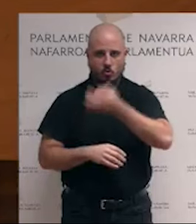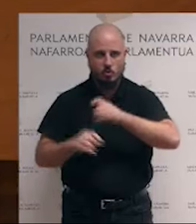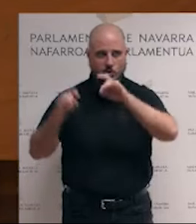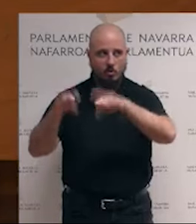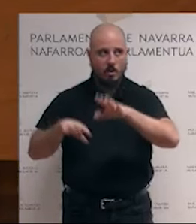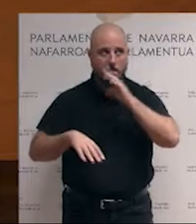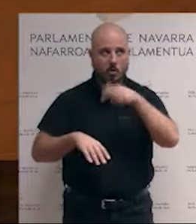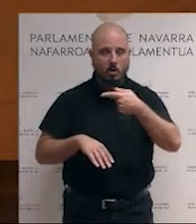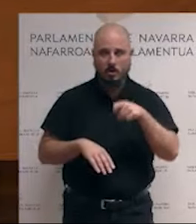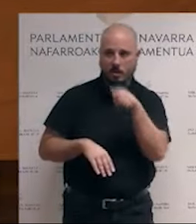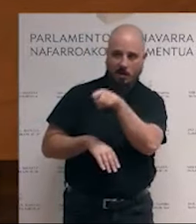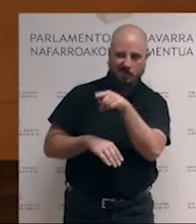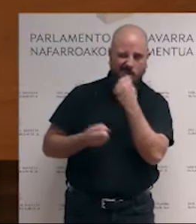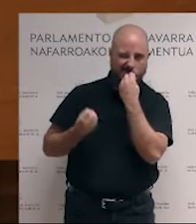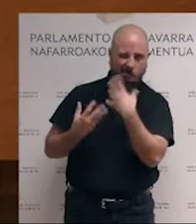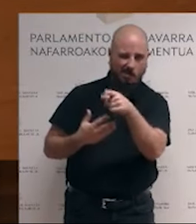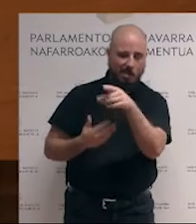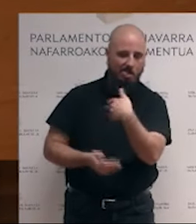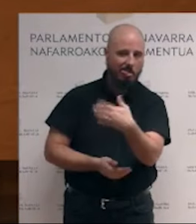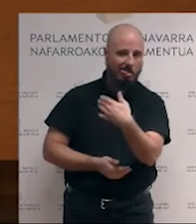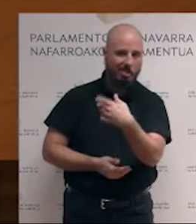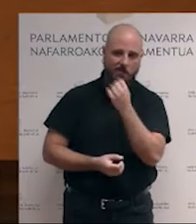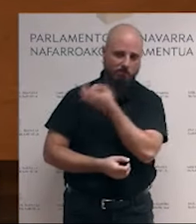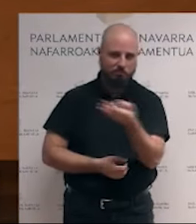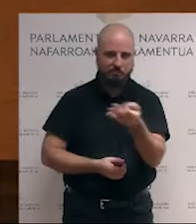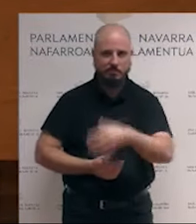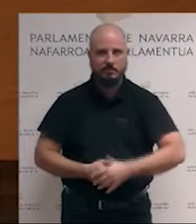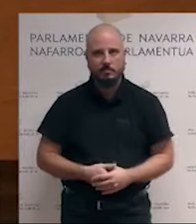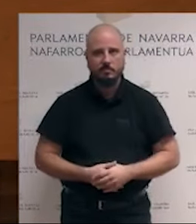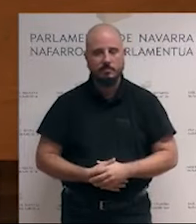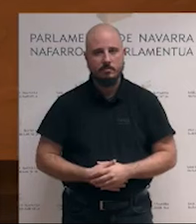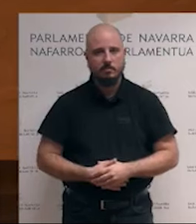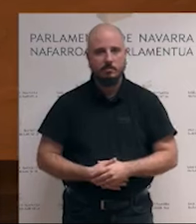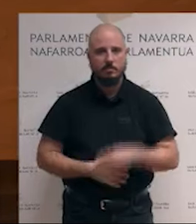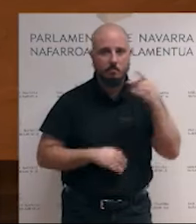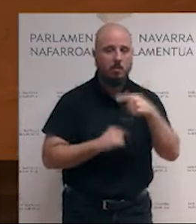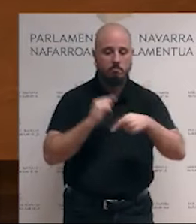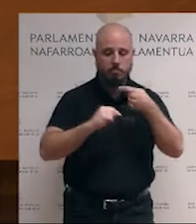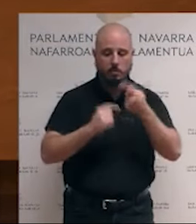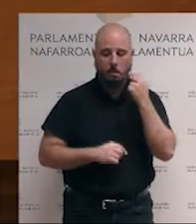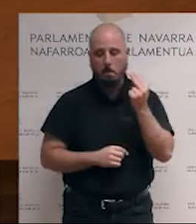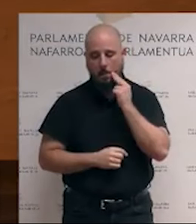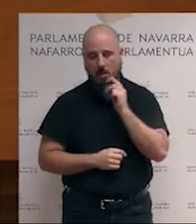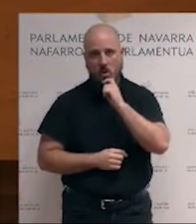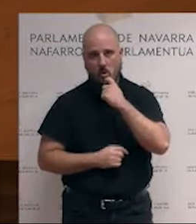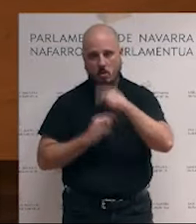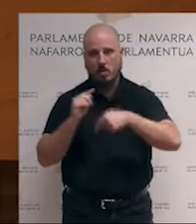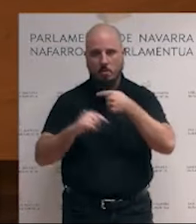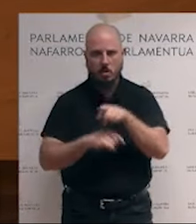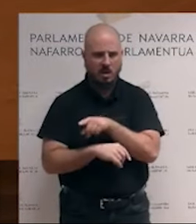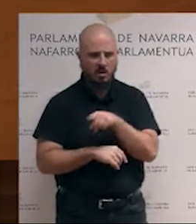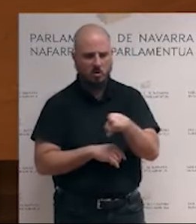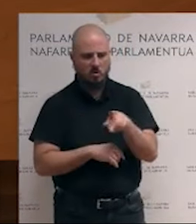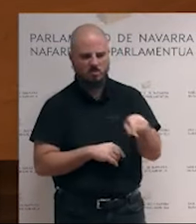donde mejor están, en la irrelevancia. Y el siguiente paso, tras el miedo y el odio, es la deshumanización del otro.